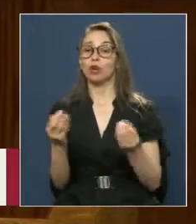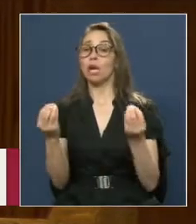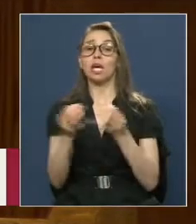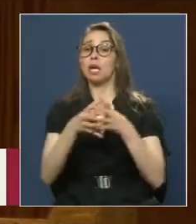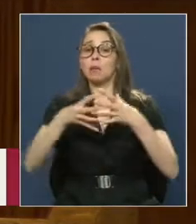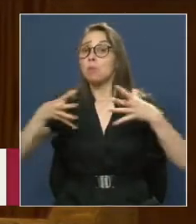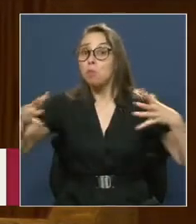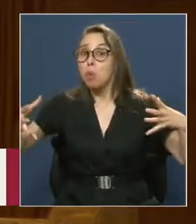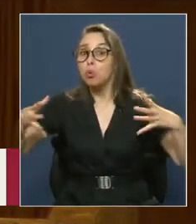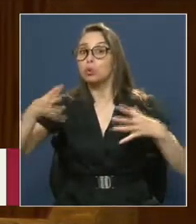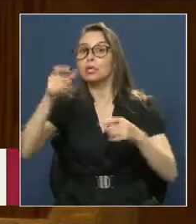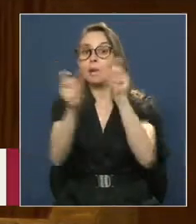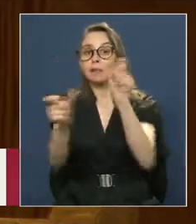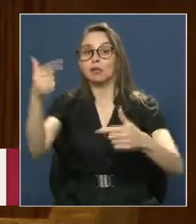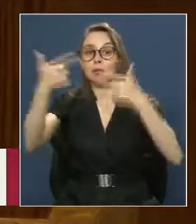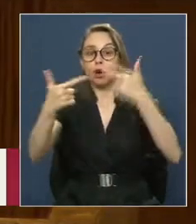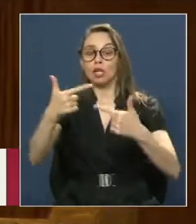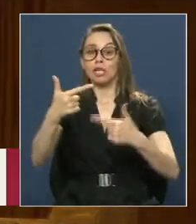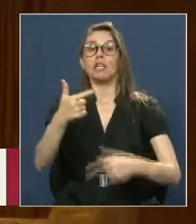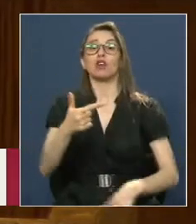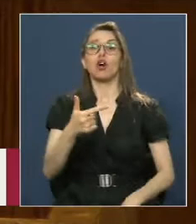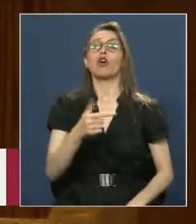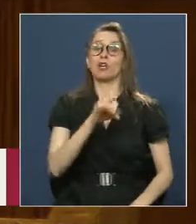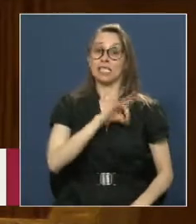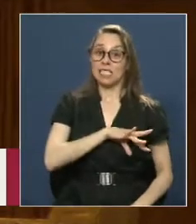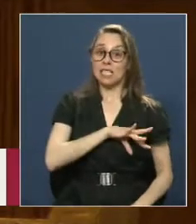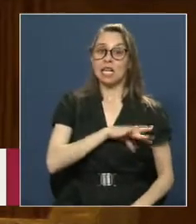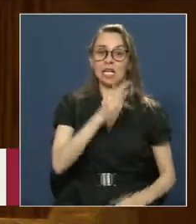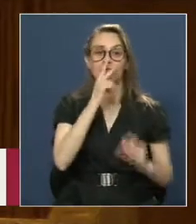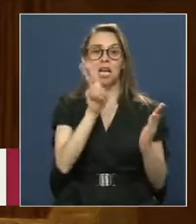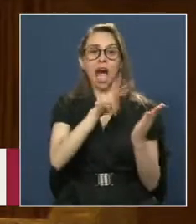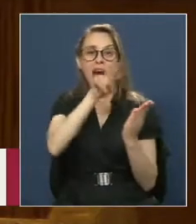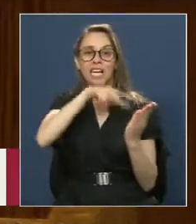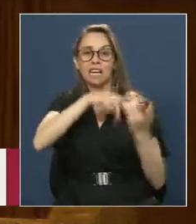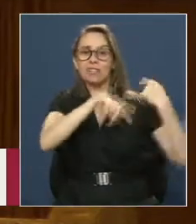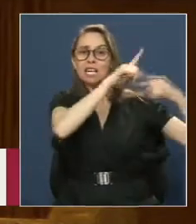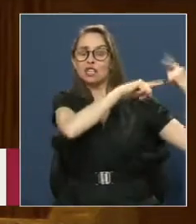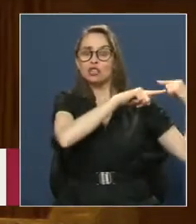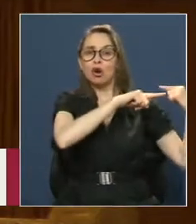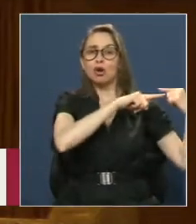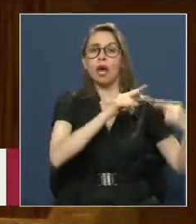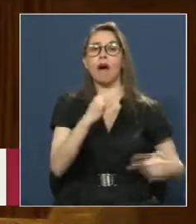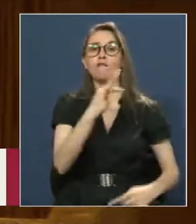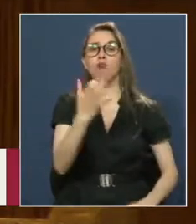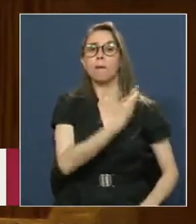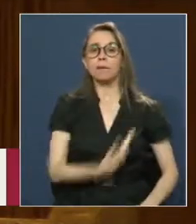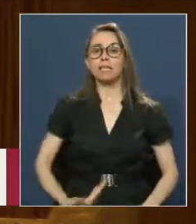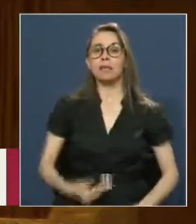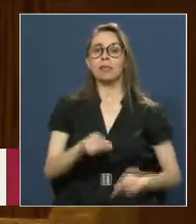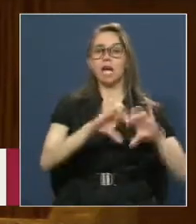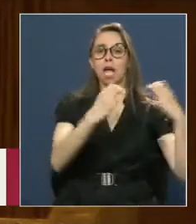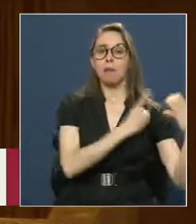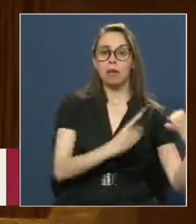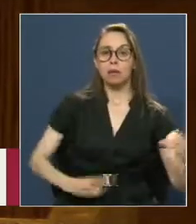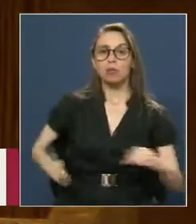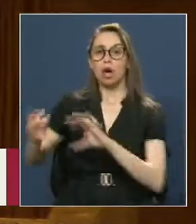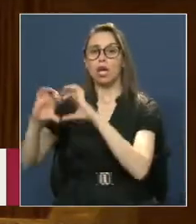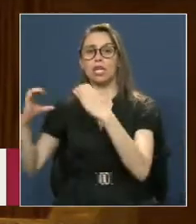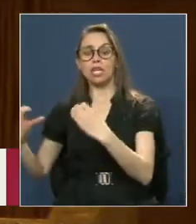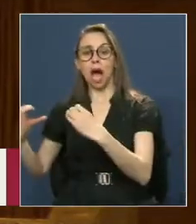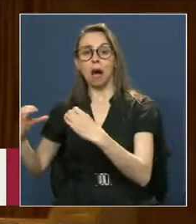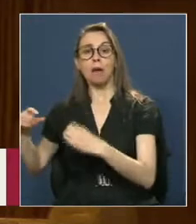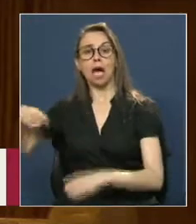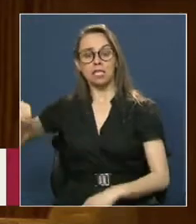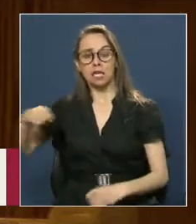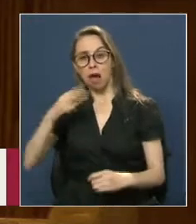políticos chilenos Que presidieron Ambas ramas Del Congreso Don Juan Luis Sí lo